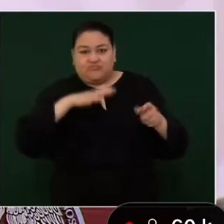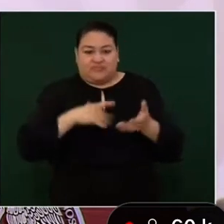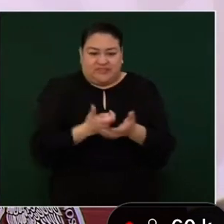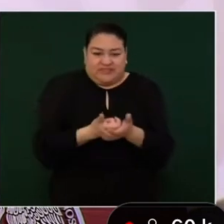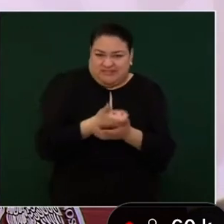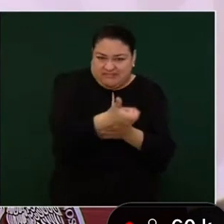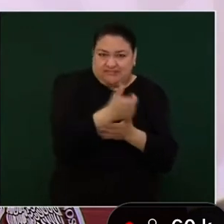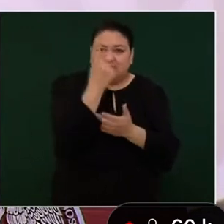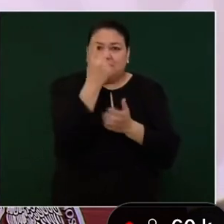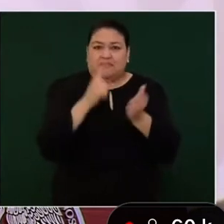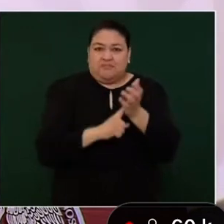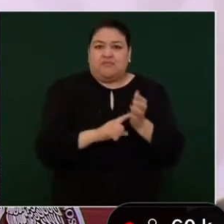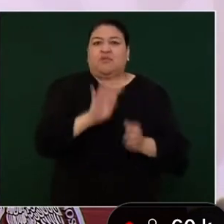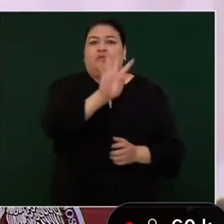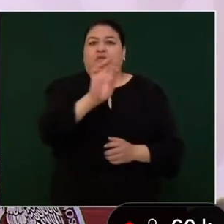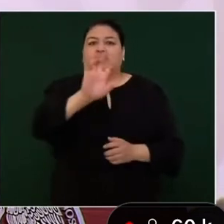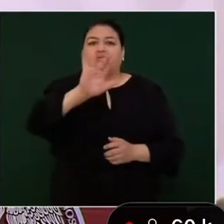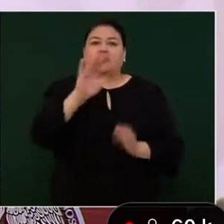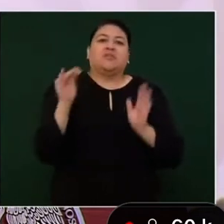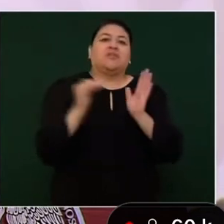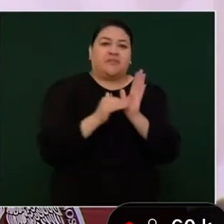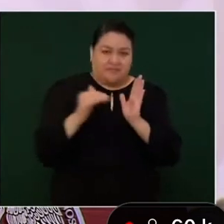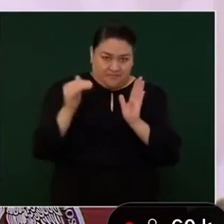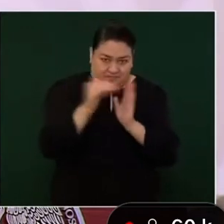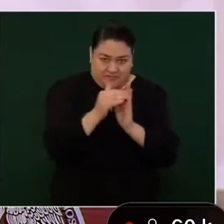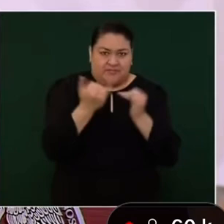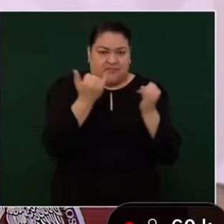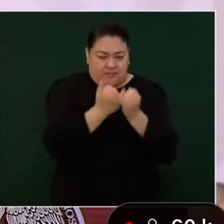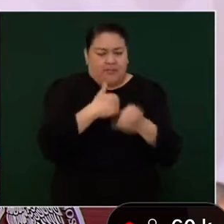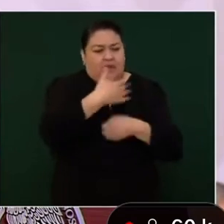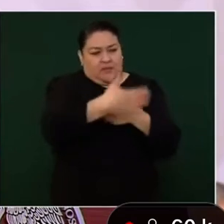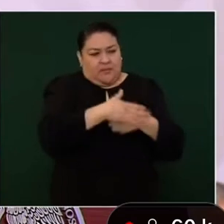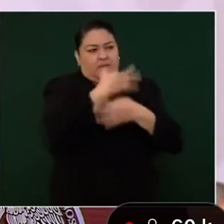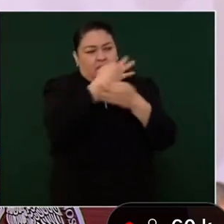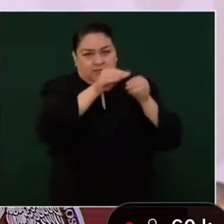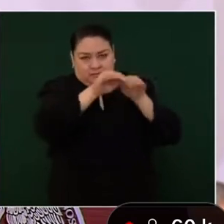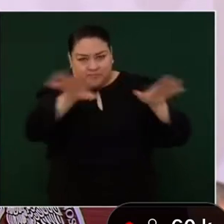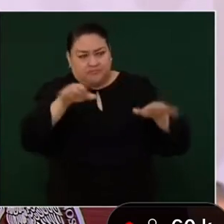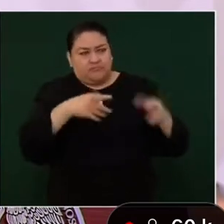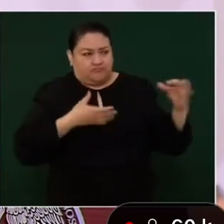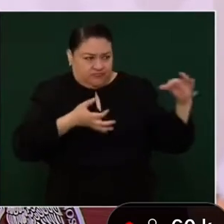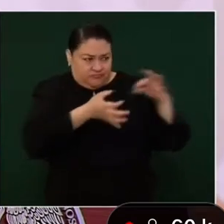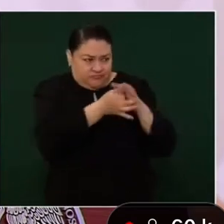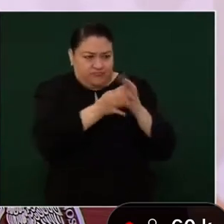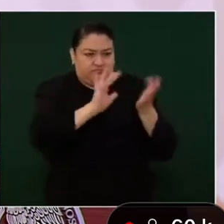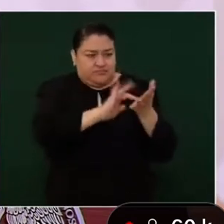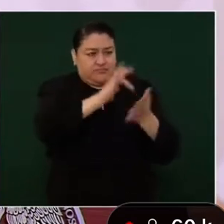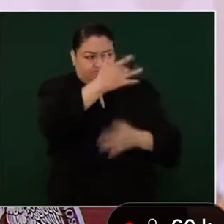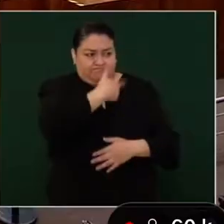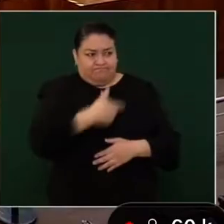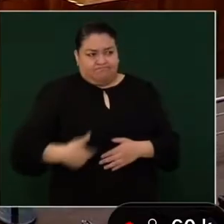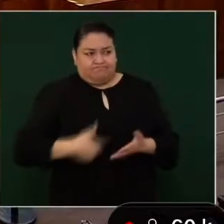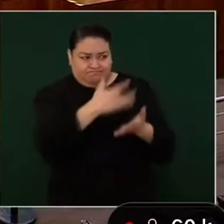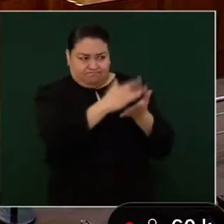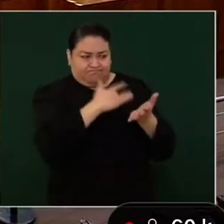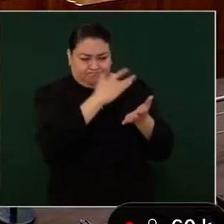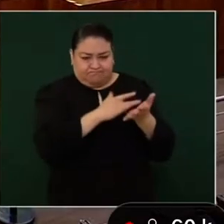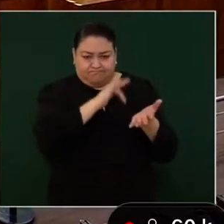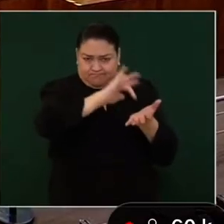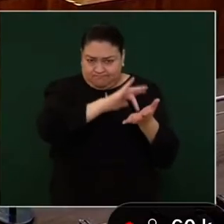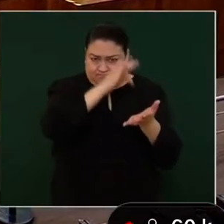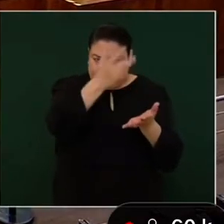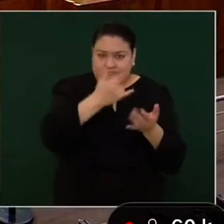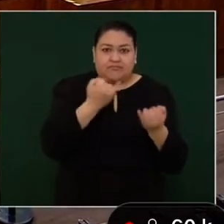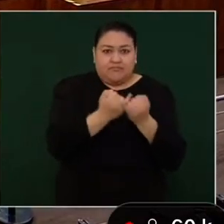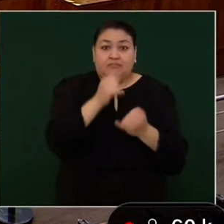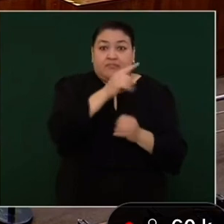cerca de los mil 450 millones de pesos que estaremos compartiendo con su gobierno. Muchas gracias, presidente, por ello. En